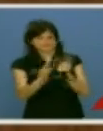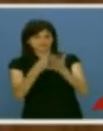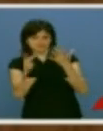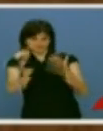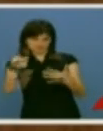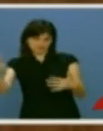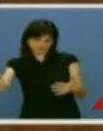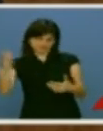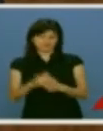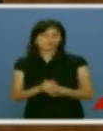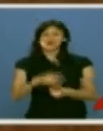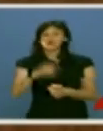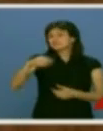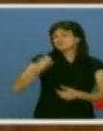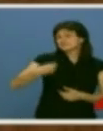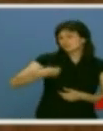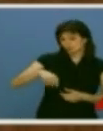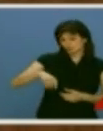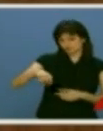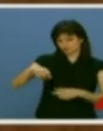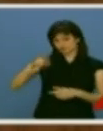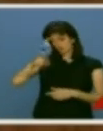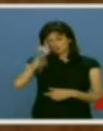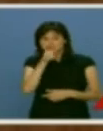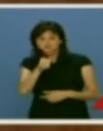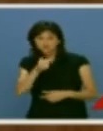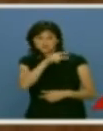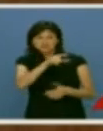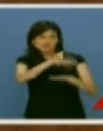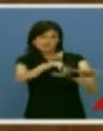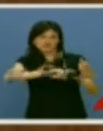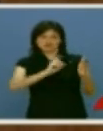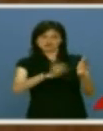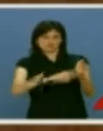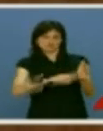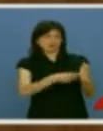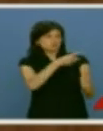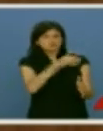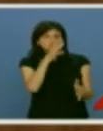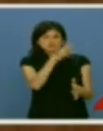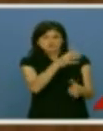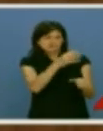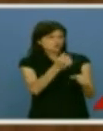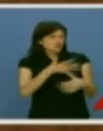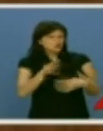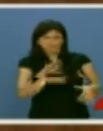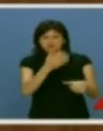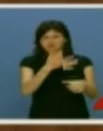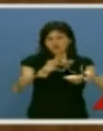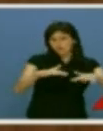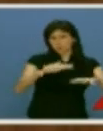presidente del gobierno, como le he dicho, sigue siendo el mismo y ustedes han contado con una mayoría absoluta estos cuatro años que les ha posibilitado hacer prácticamente todo lo que quisieran.